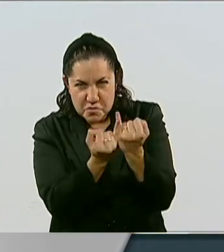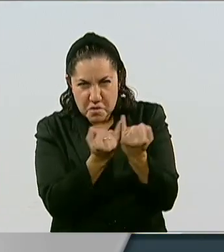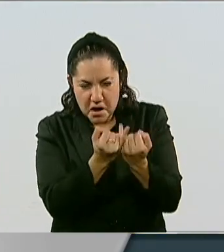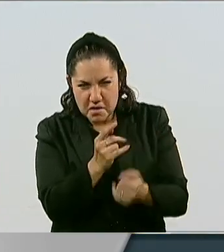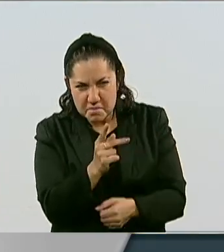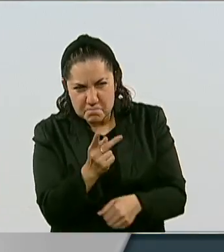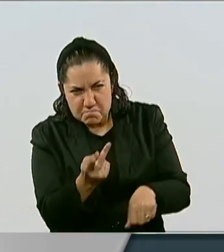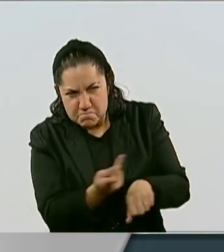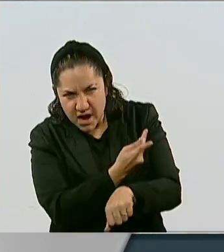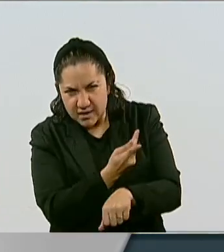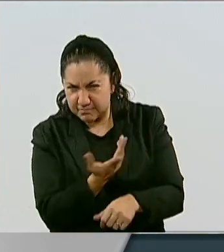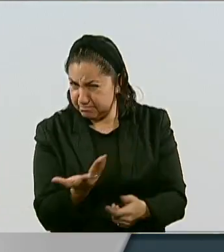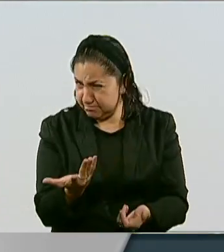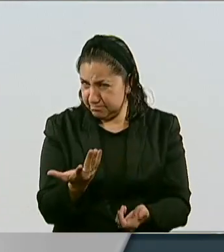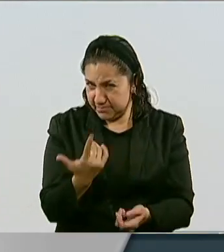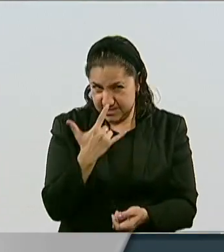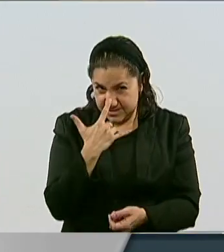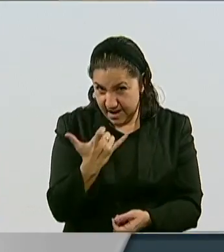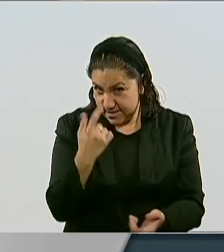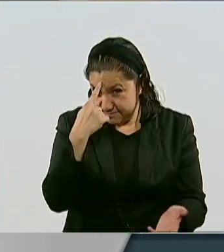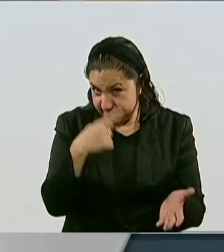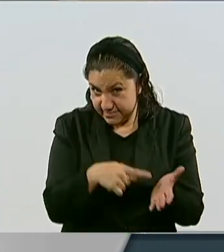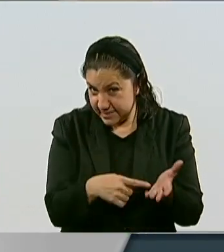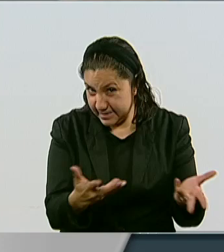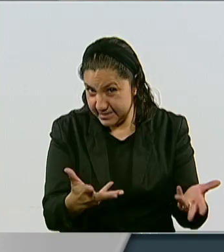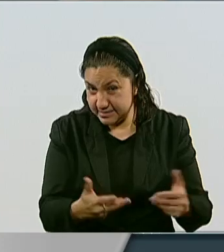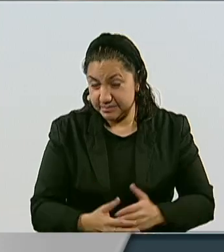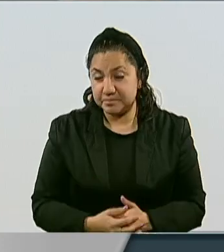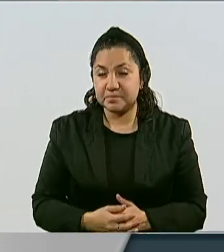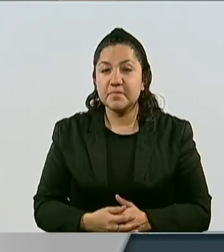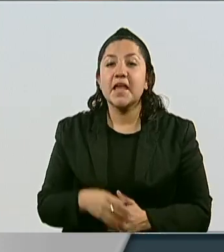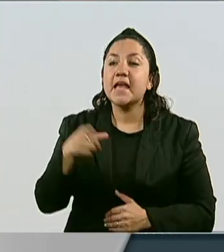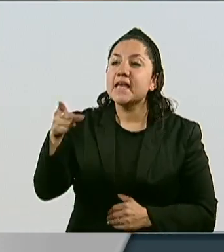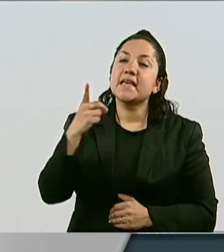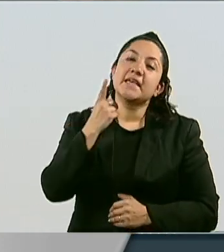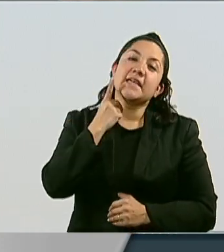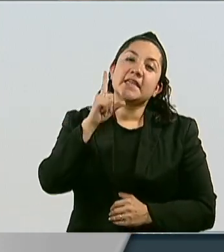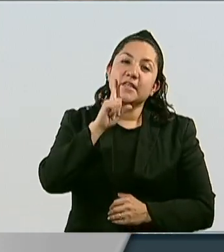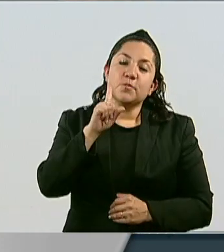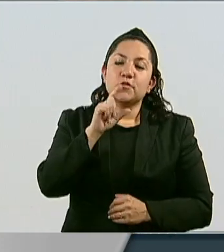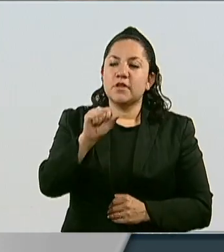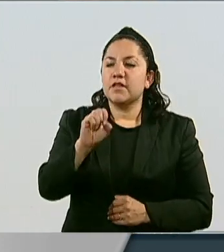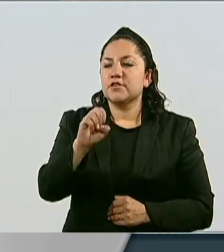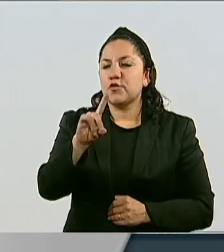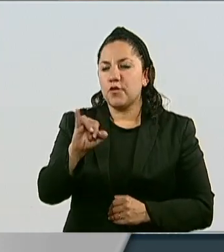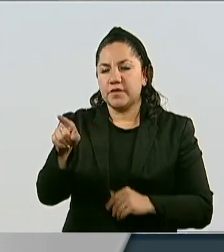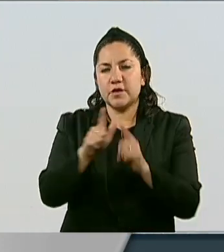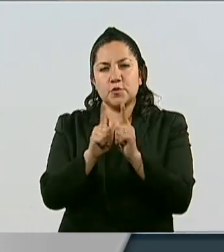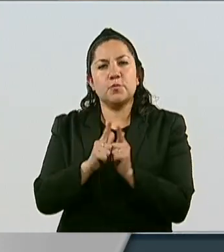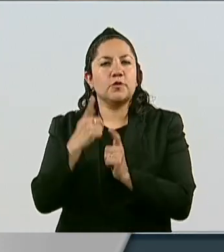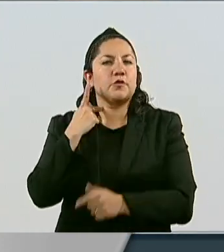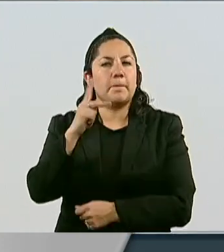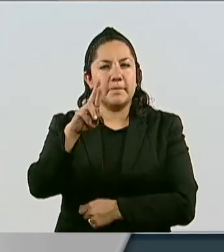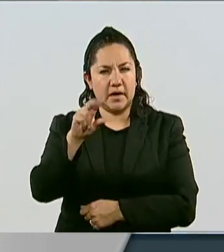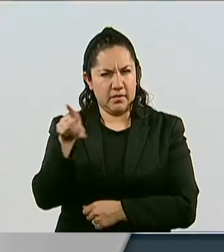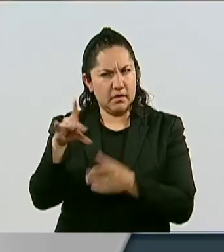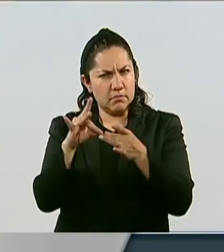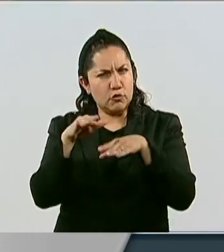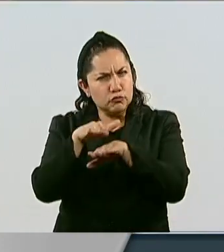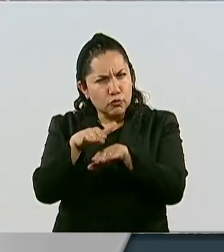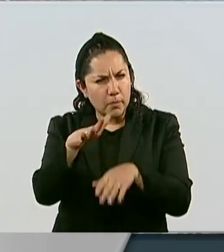En tanto, la diputada Gabriela Sodi del PRD criticó el ejercicio del presupuesto para la política cultural del país en general.